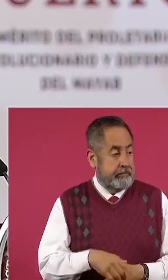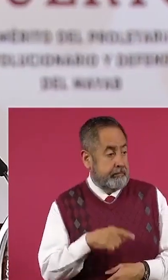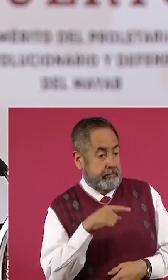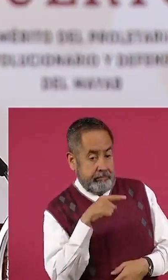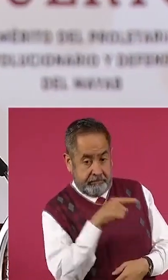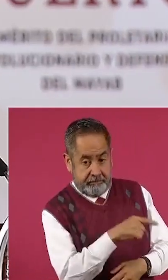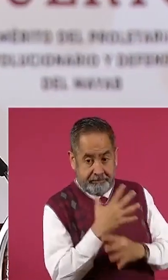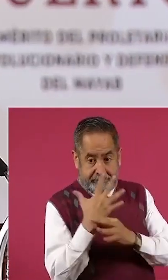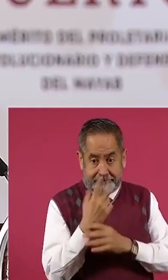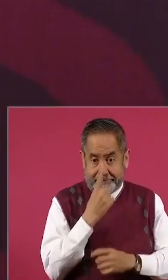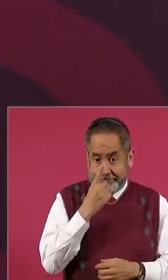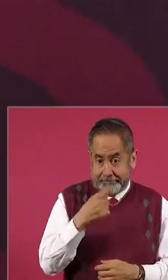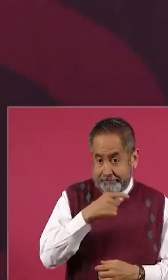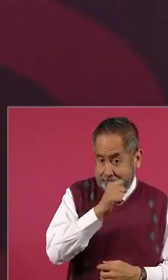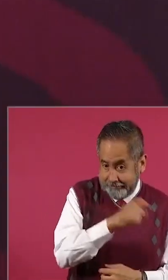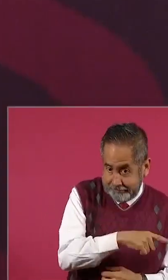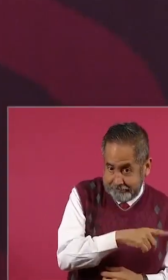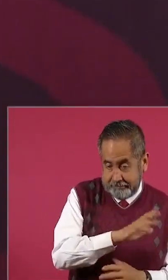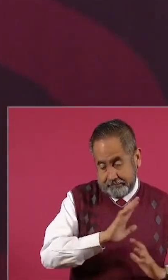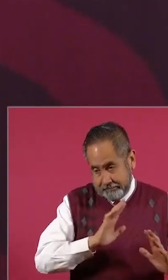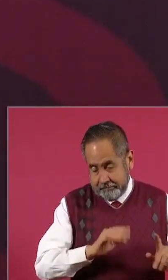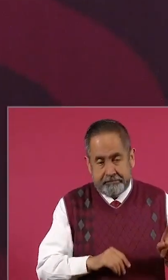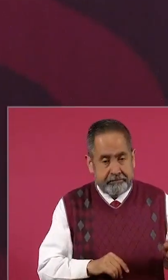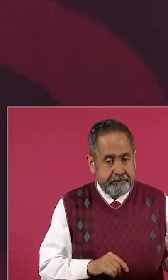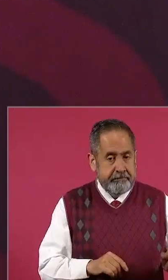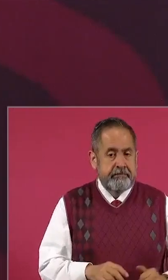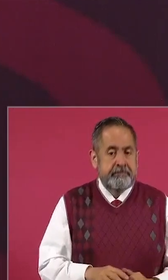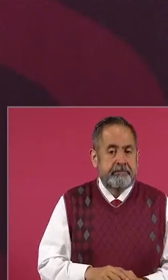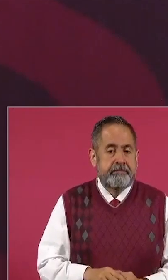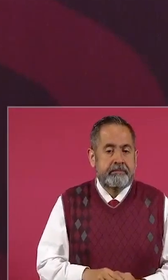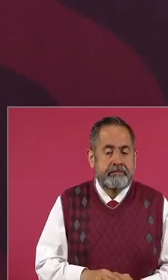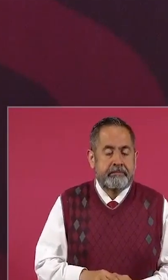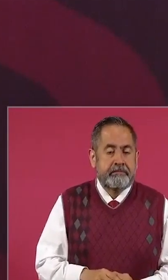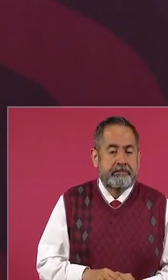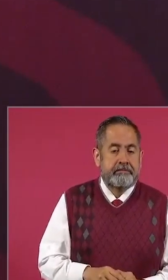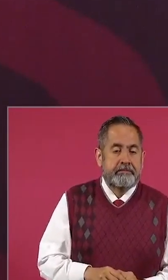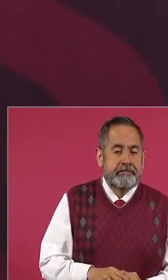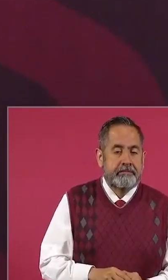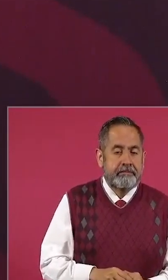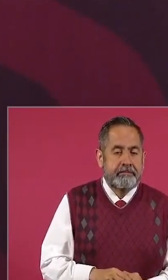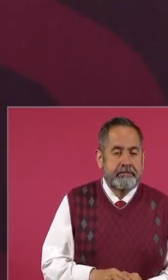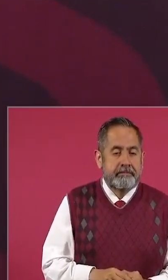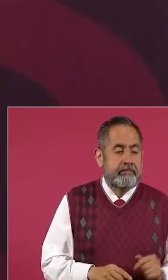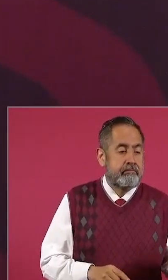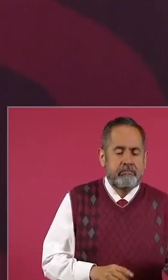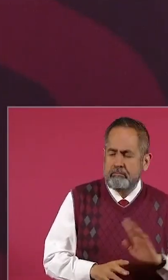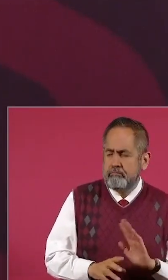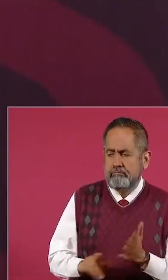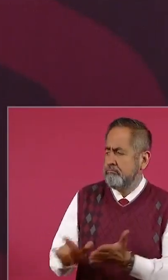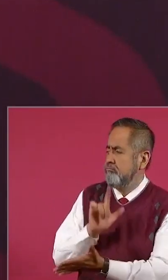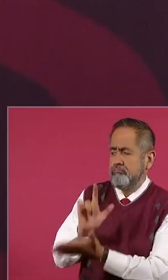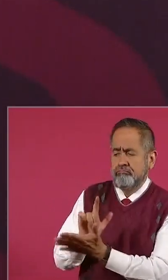de que era legal